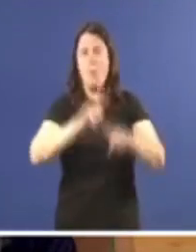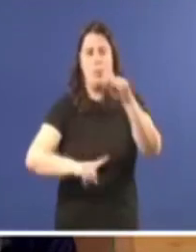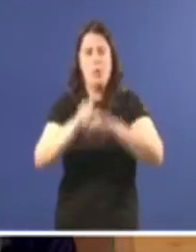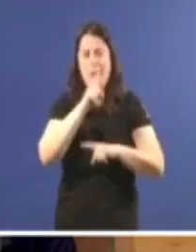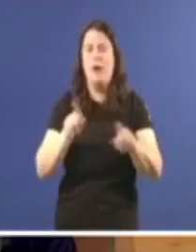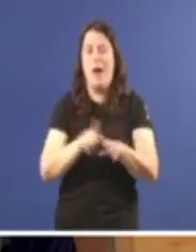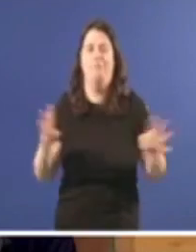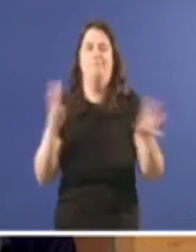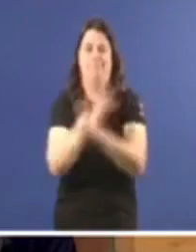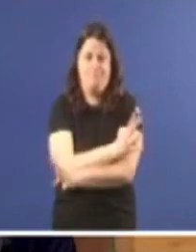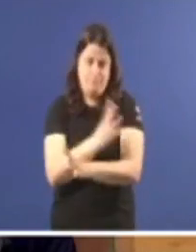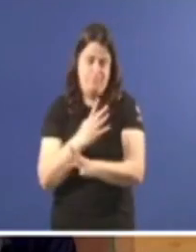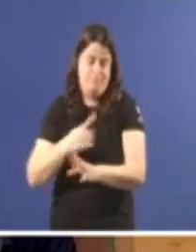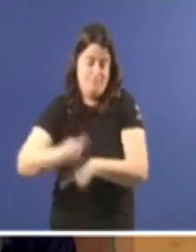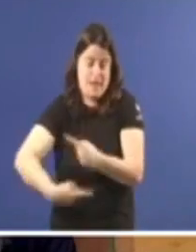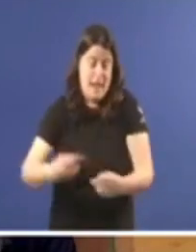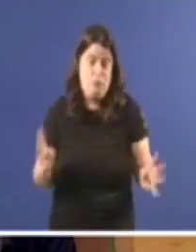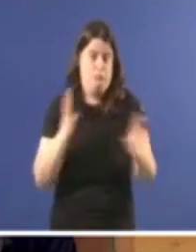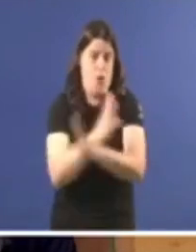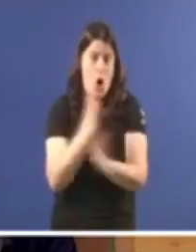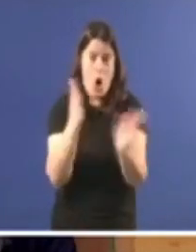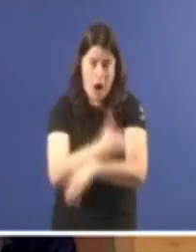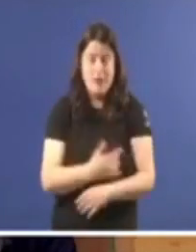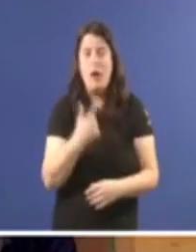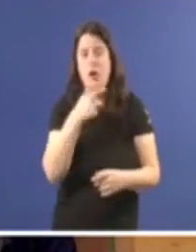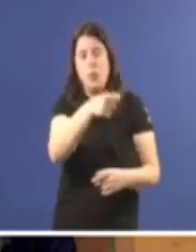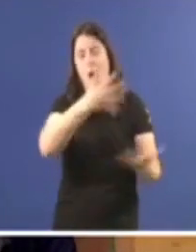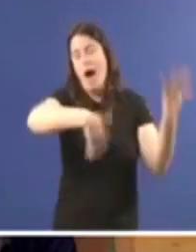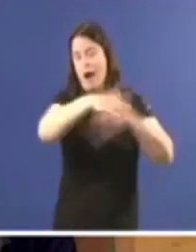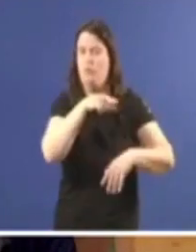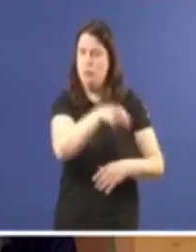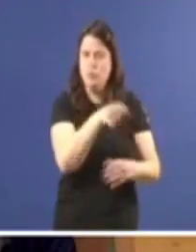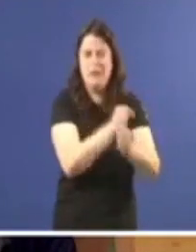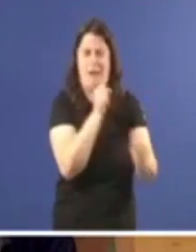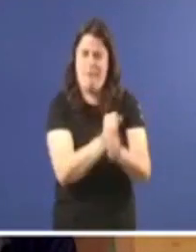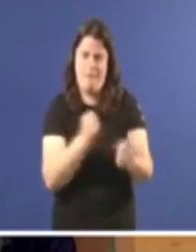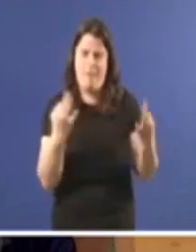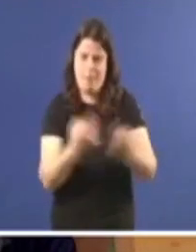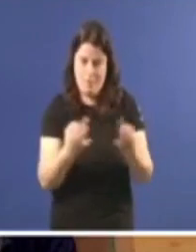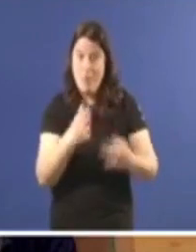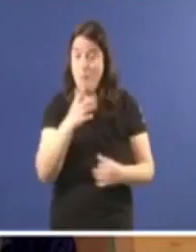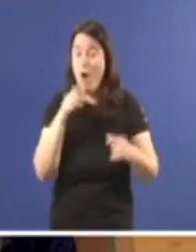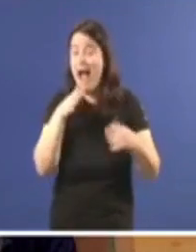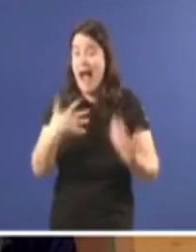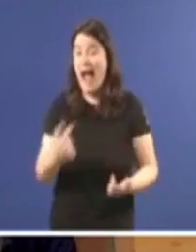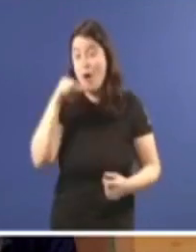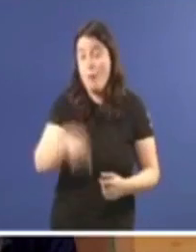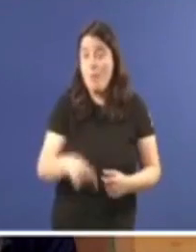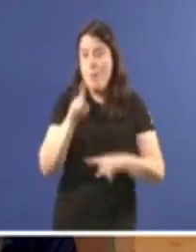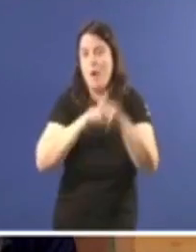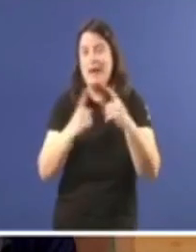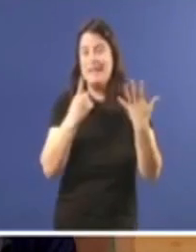de relevo seracional. Pero é que, en vez de botar balóns fora, estaría ben que fixera os seus deberes. Porque hoxe temos un problema. E é os 60